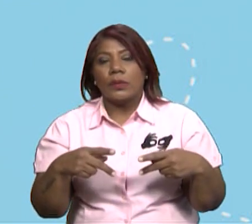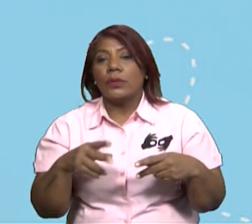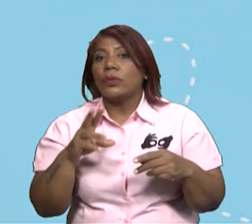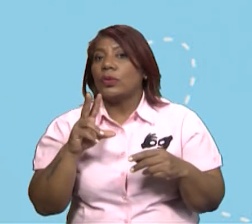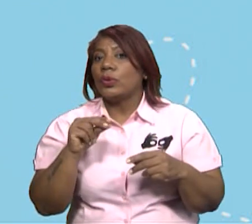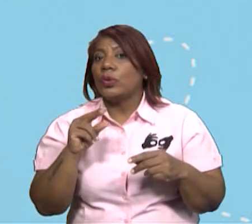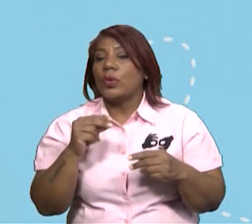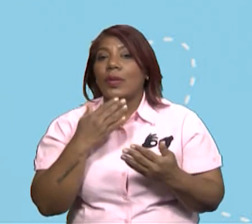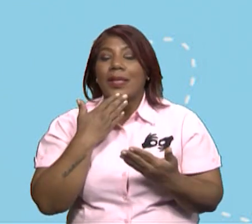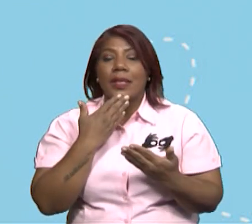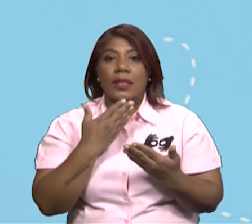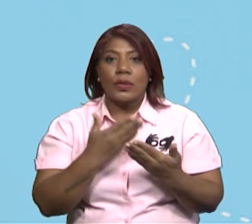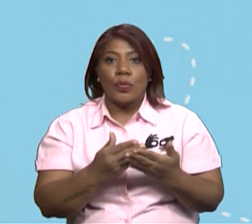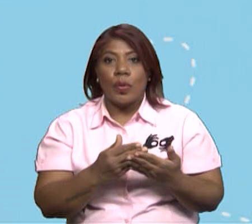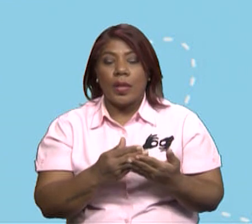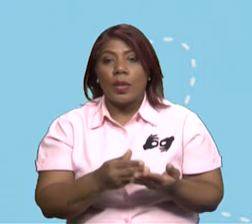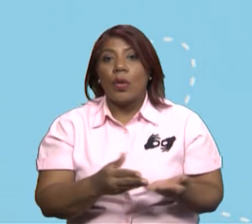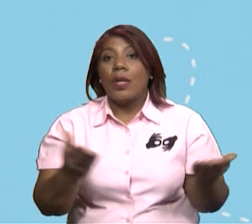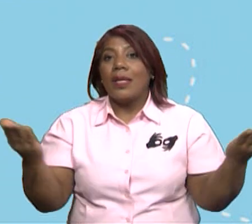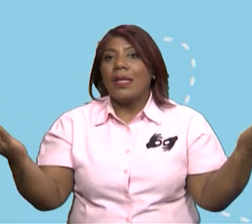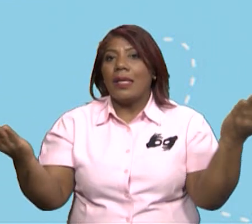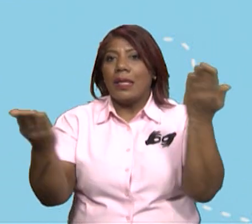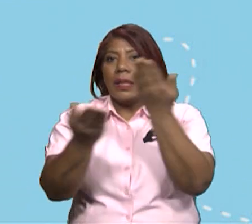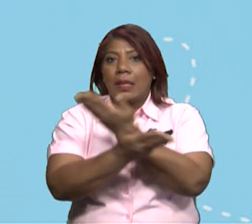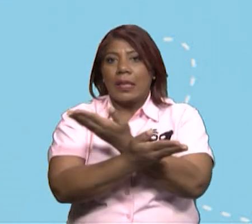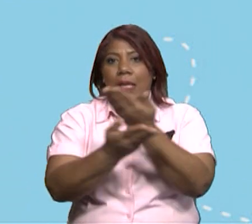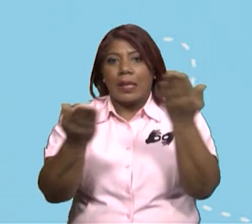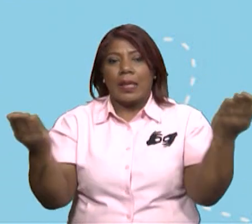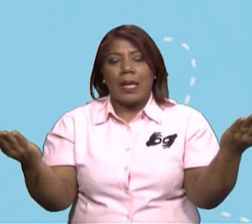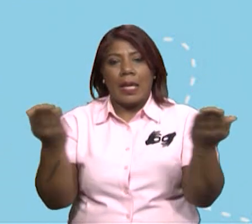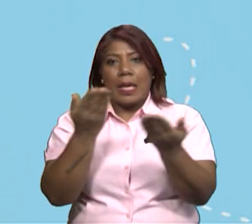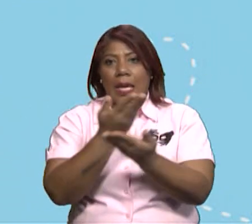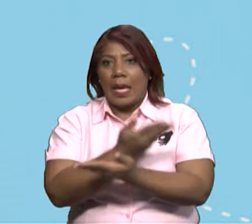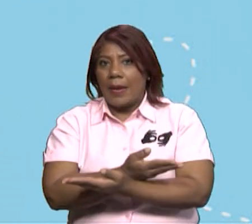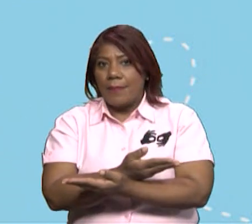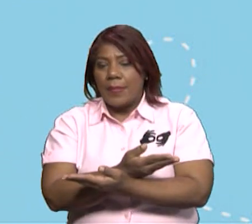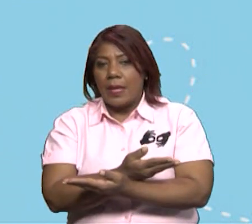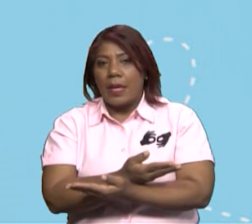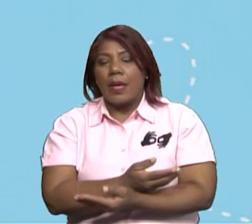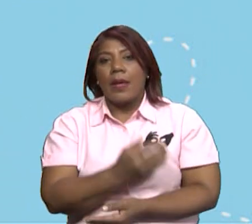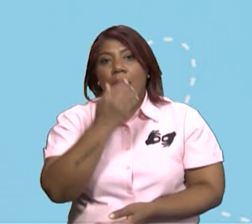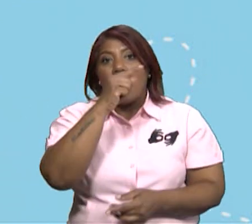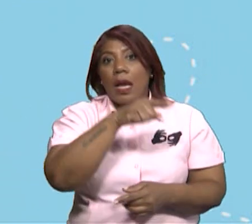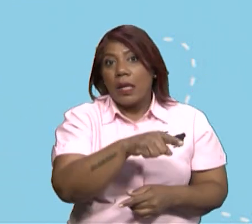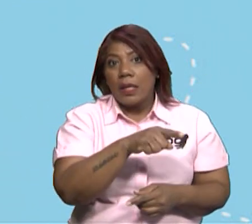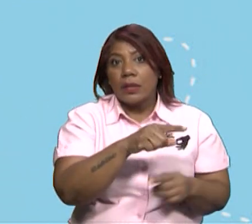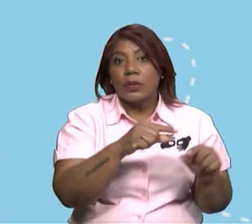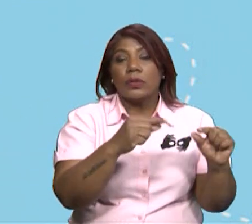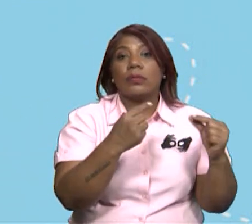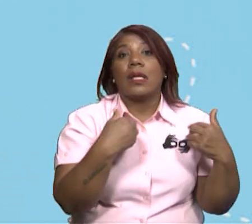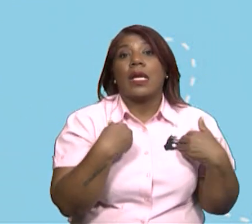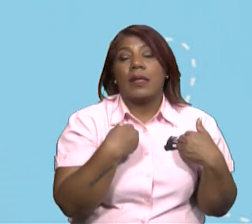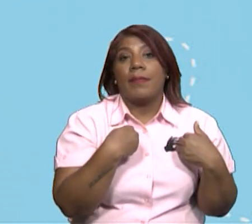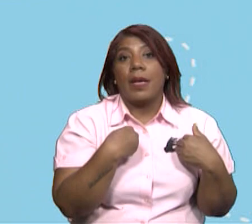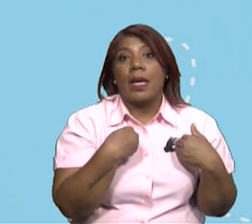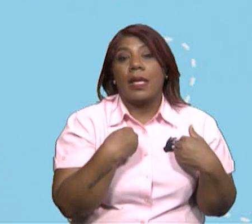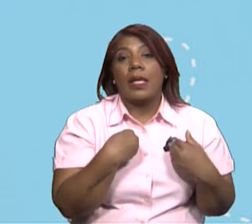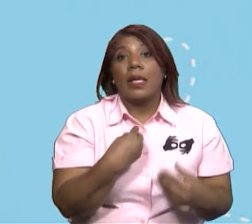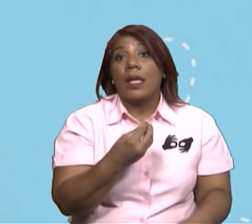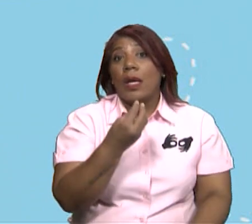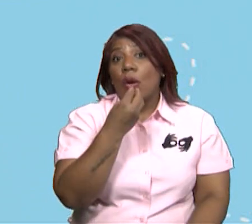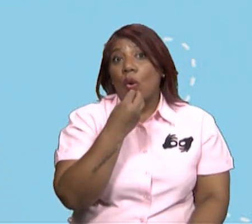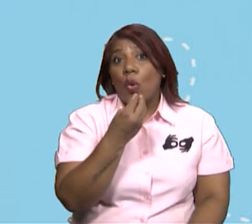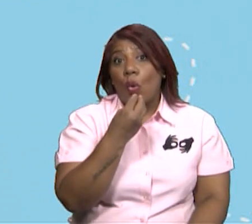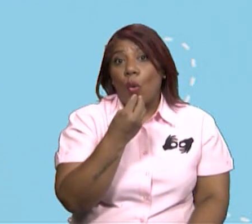sobre otras especies por medio de sus actividades de depredación y competencia. A ver,